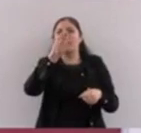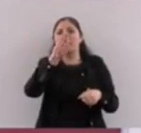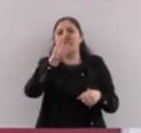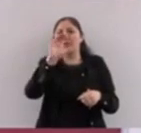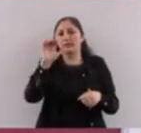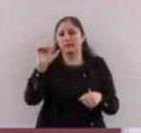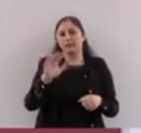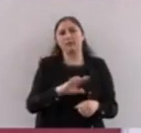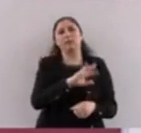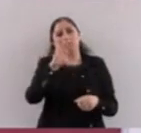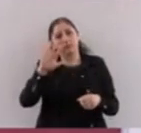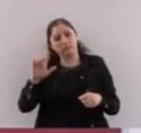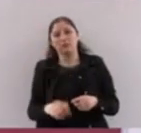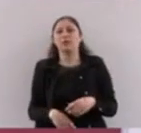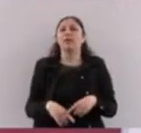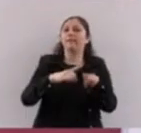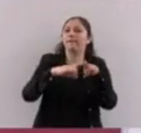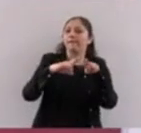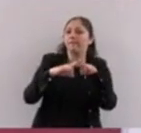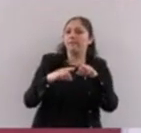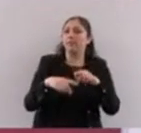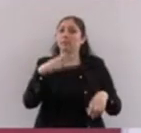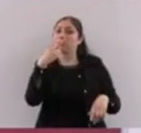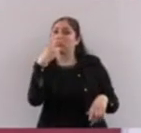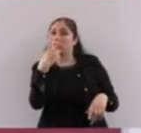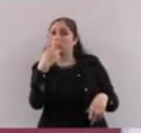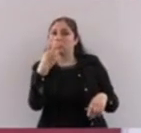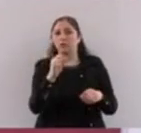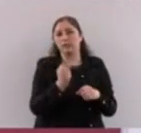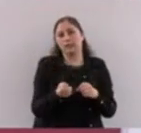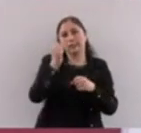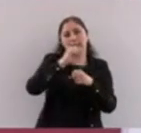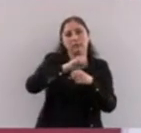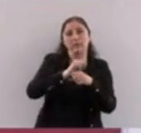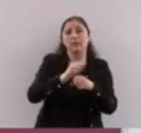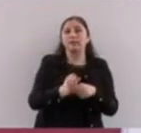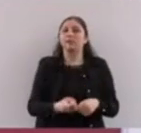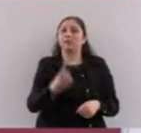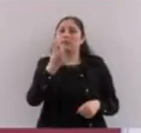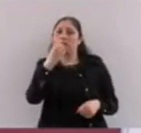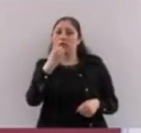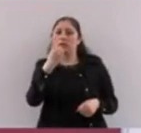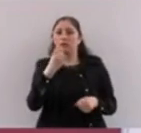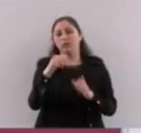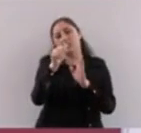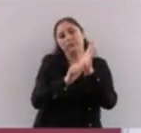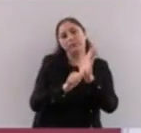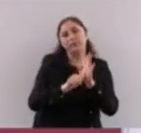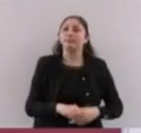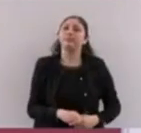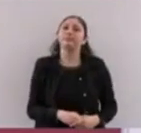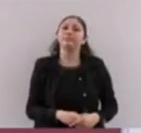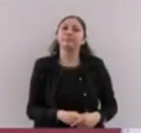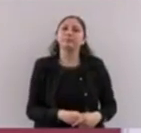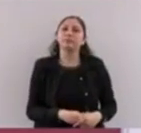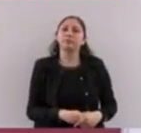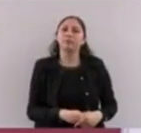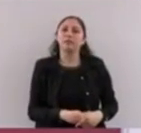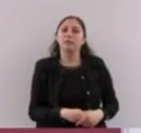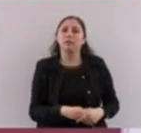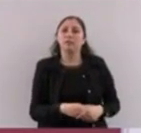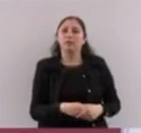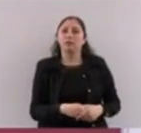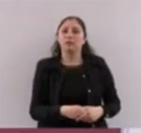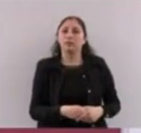D y así, durante las primeras dos semanas de cada bimestre. Y de esa manera, ustedes van a